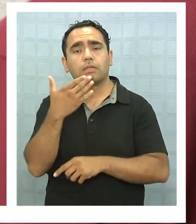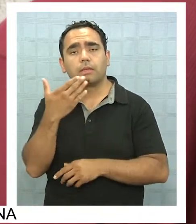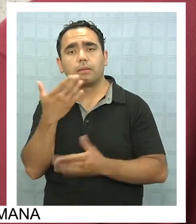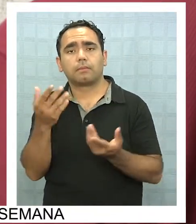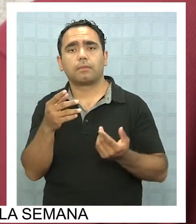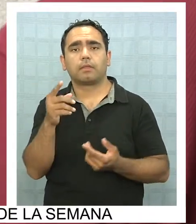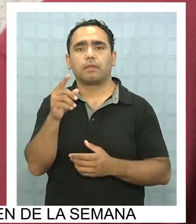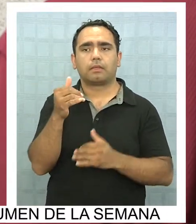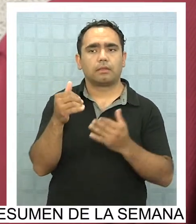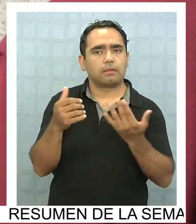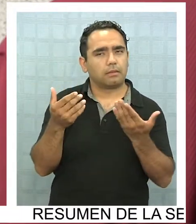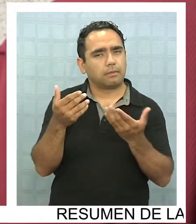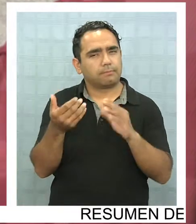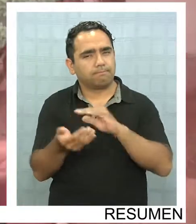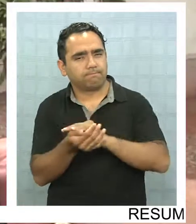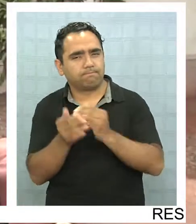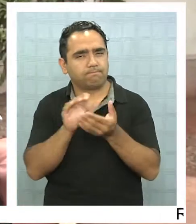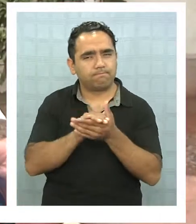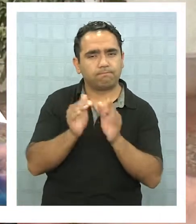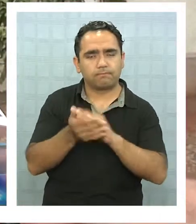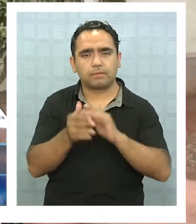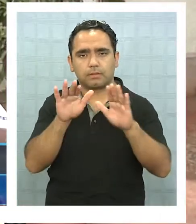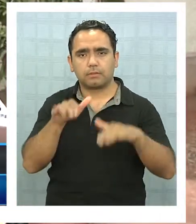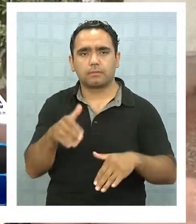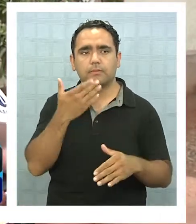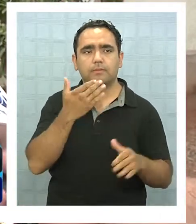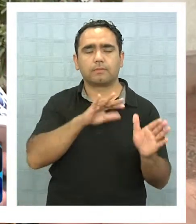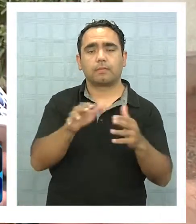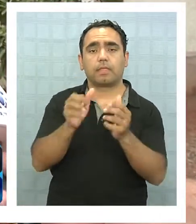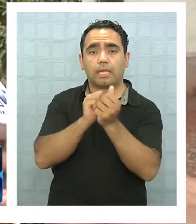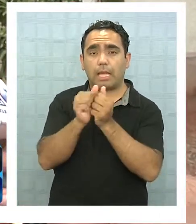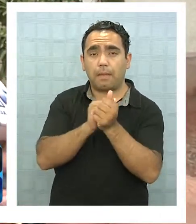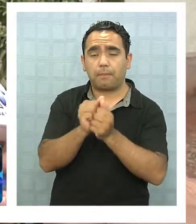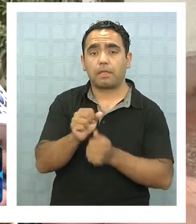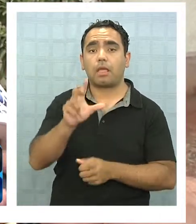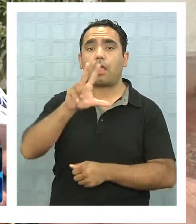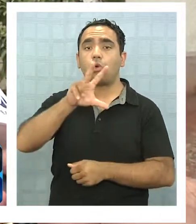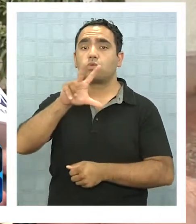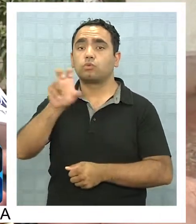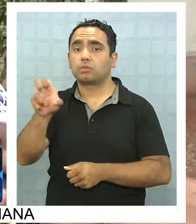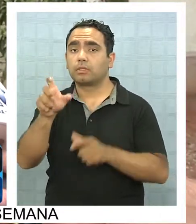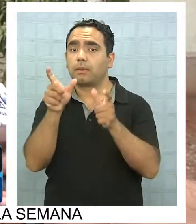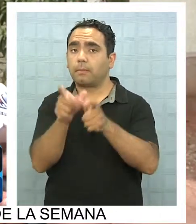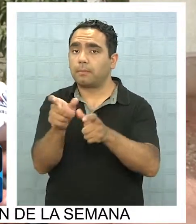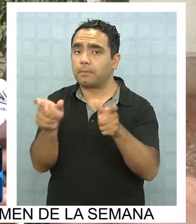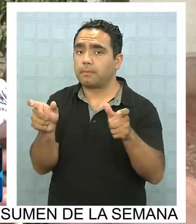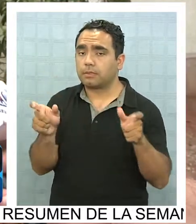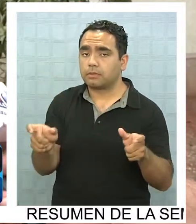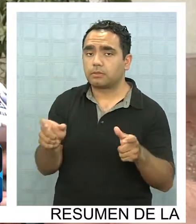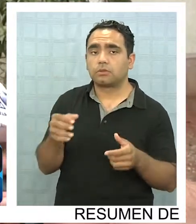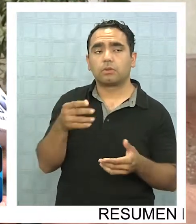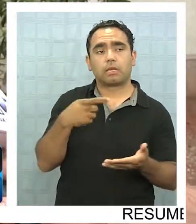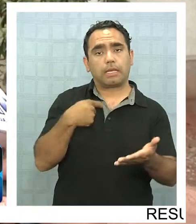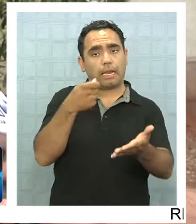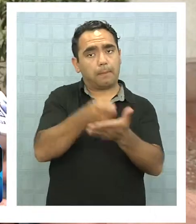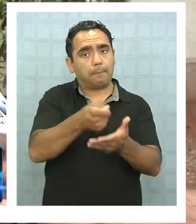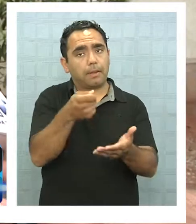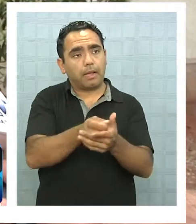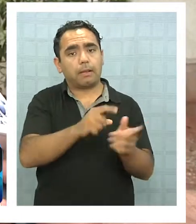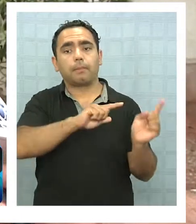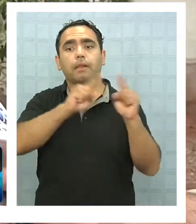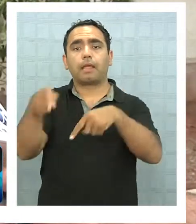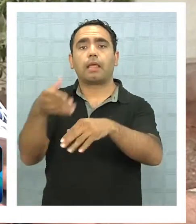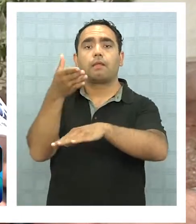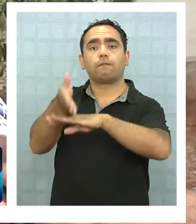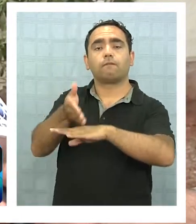no se ha jugado muy limpio. En la comuna de Camiña hay 800 personas que fueron sobornadas para ir a votar, y en el caso